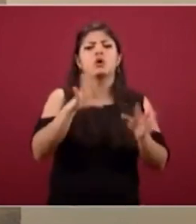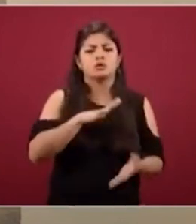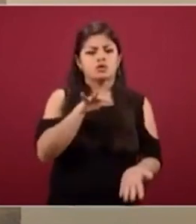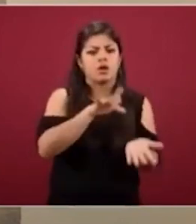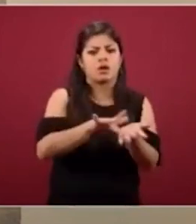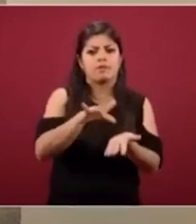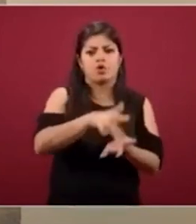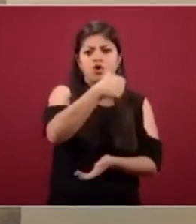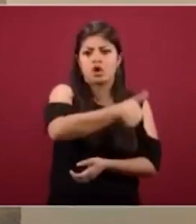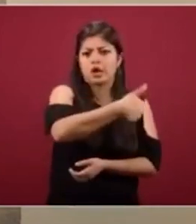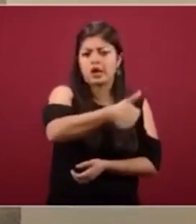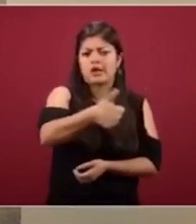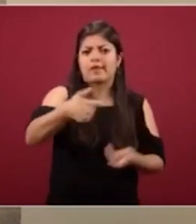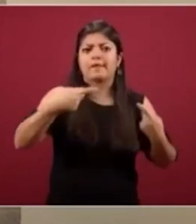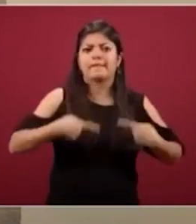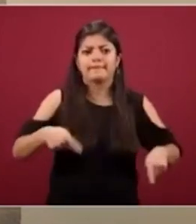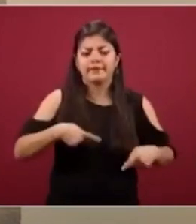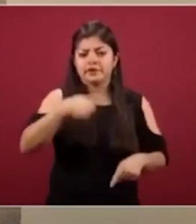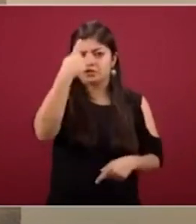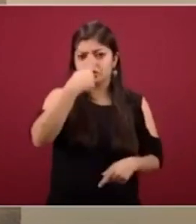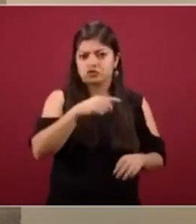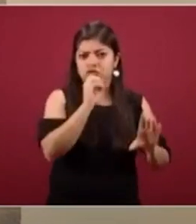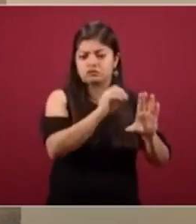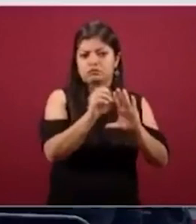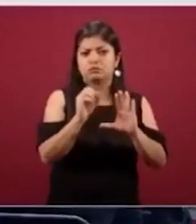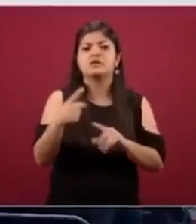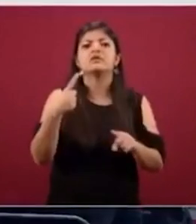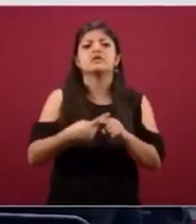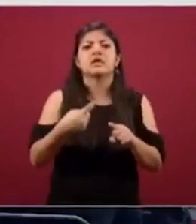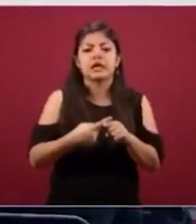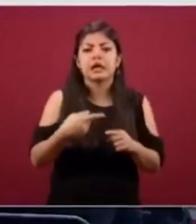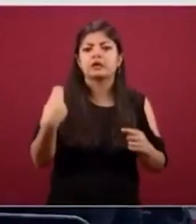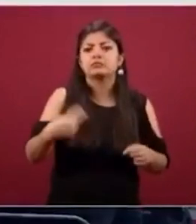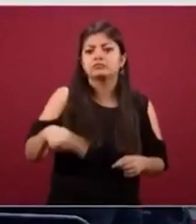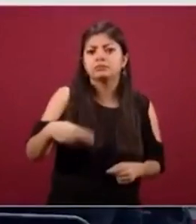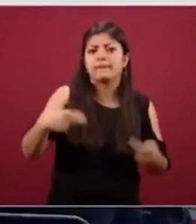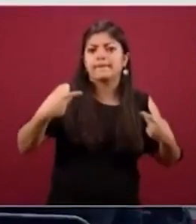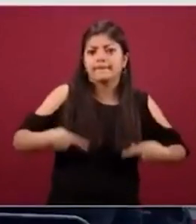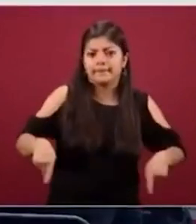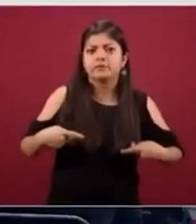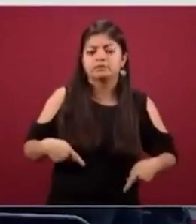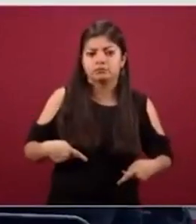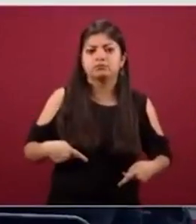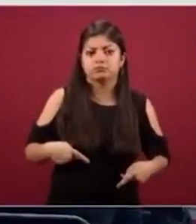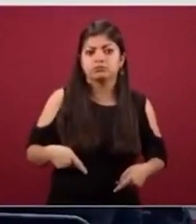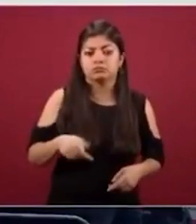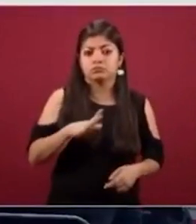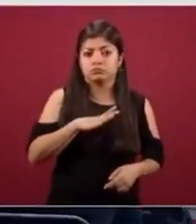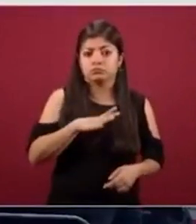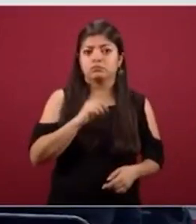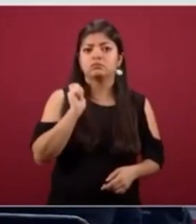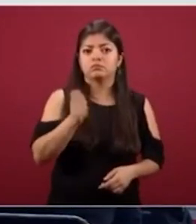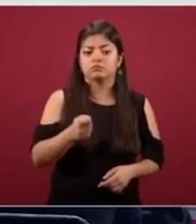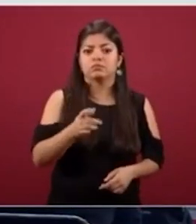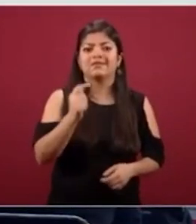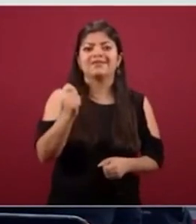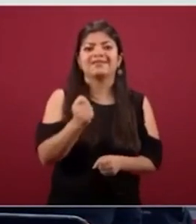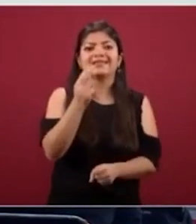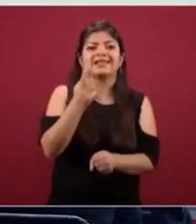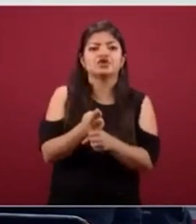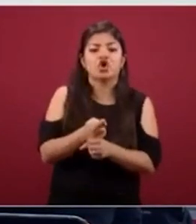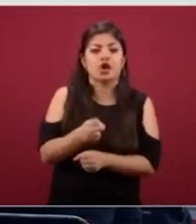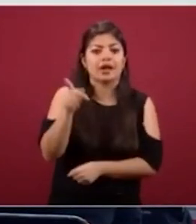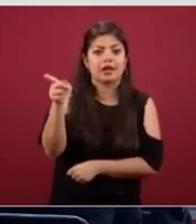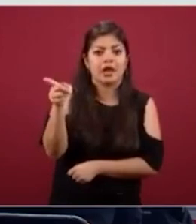llegan a cada rincón de México y quiénes son los que lo reciben. Y está comprobado con este sistema de tesorería